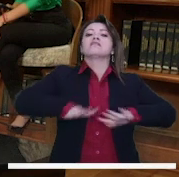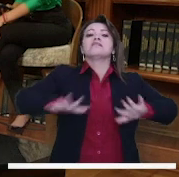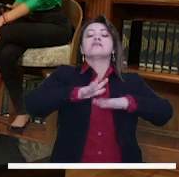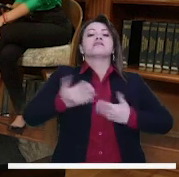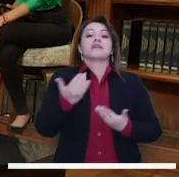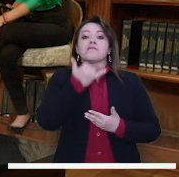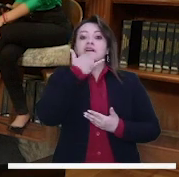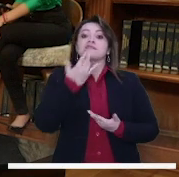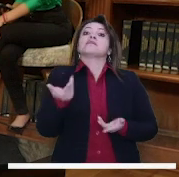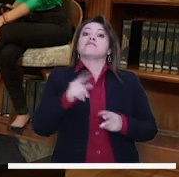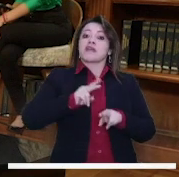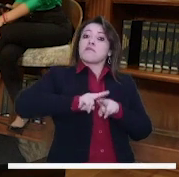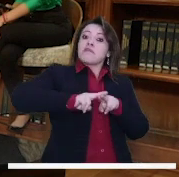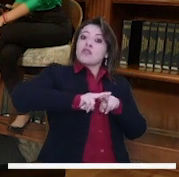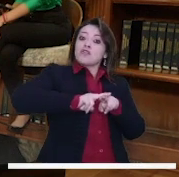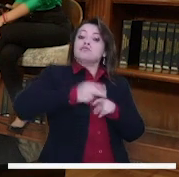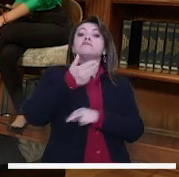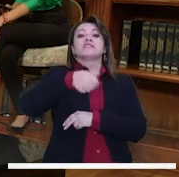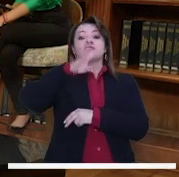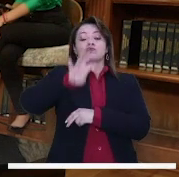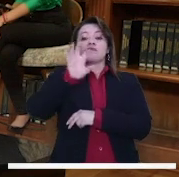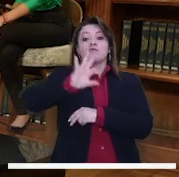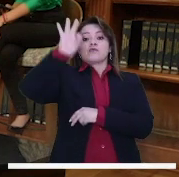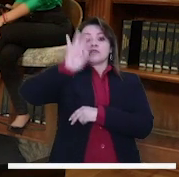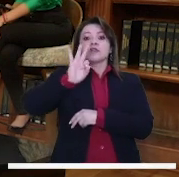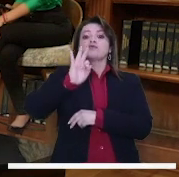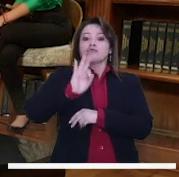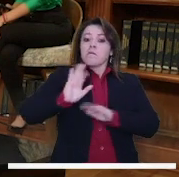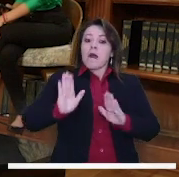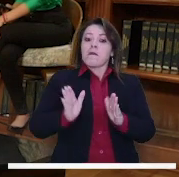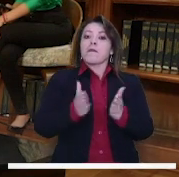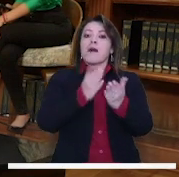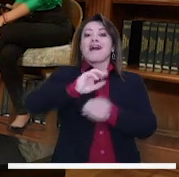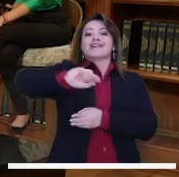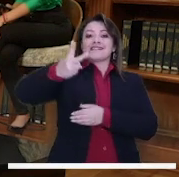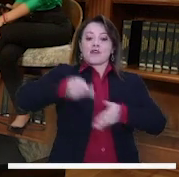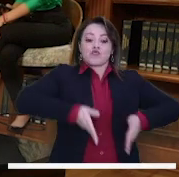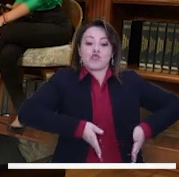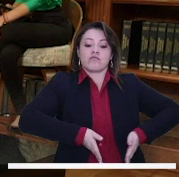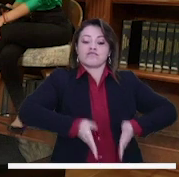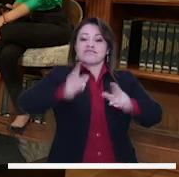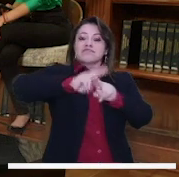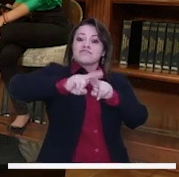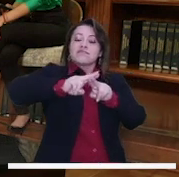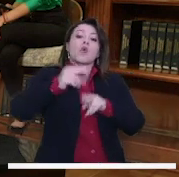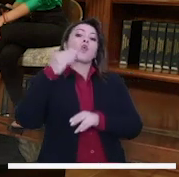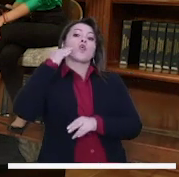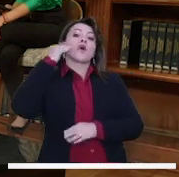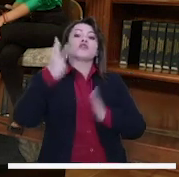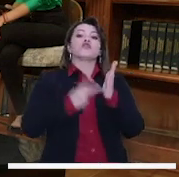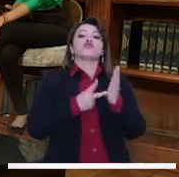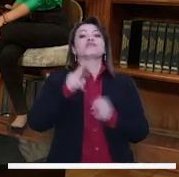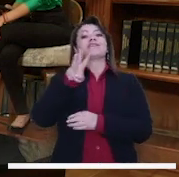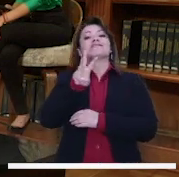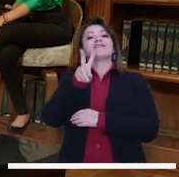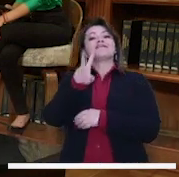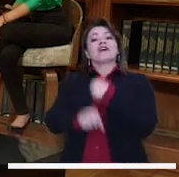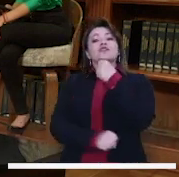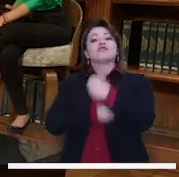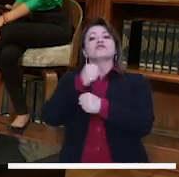hoy es nuestra realidad. Una primera línea de metro con el 19% de avance y una segunda línea que podría estar para el año